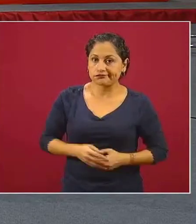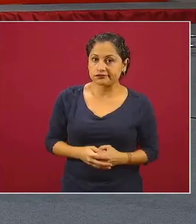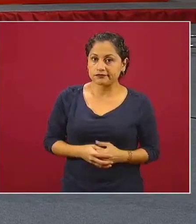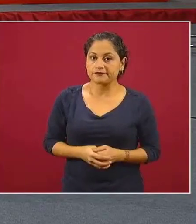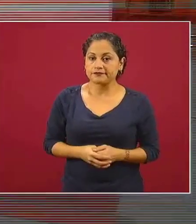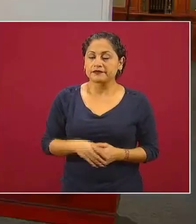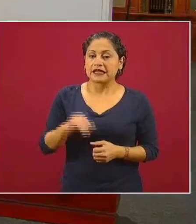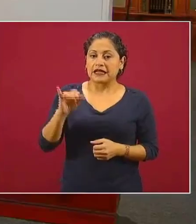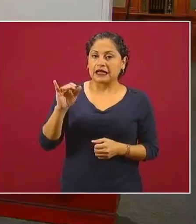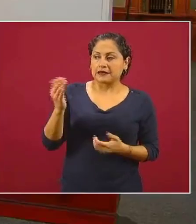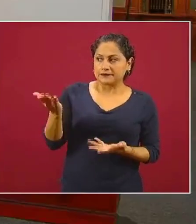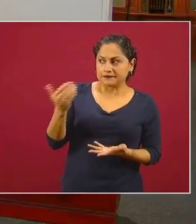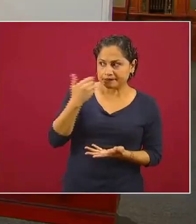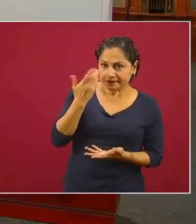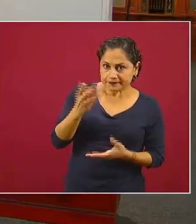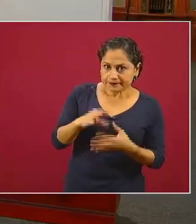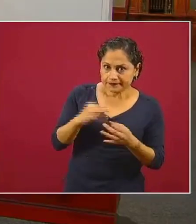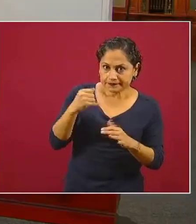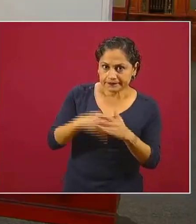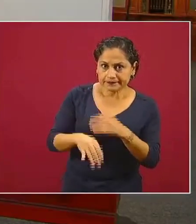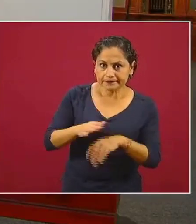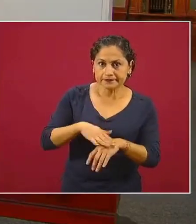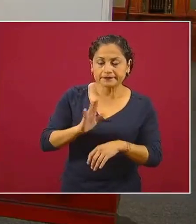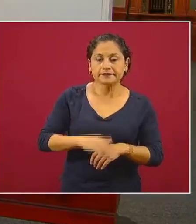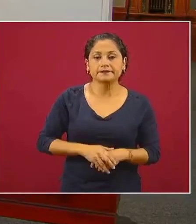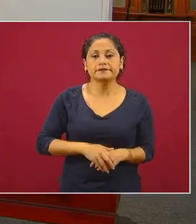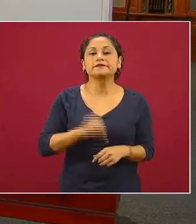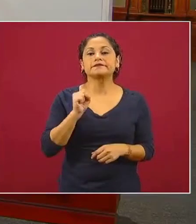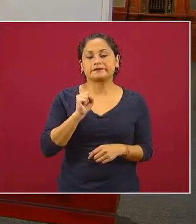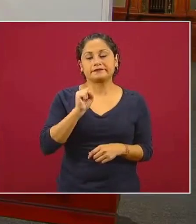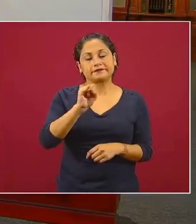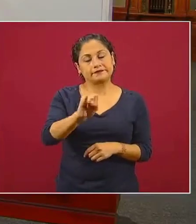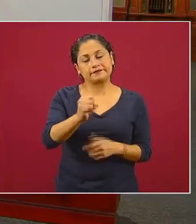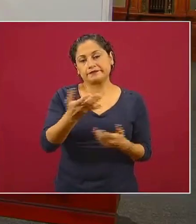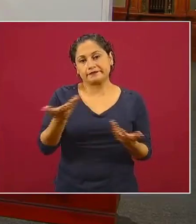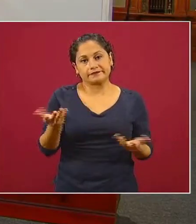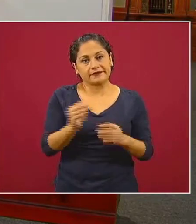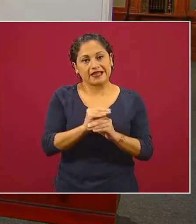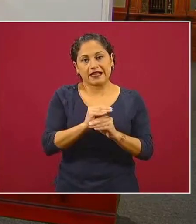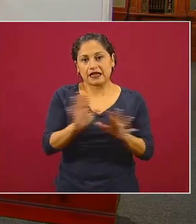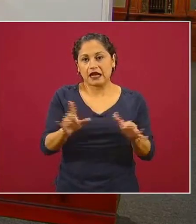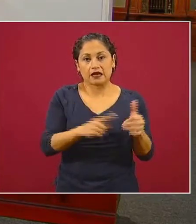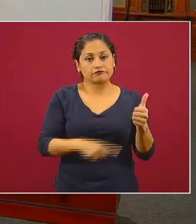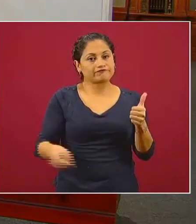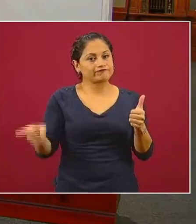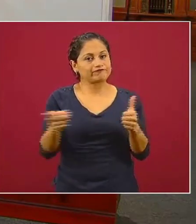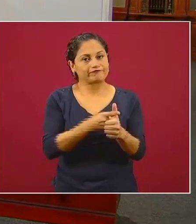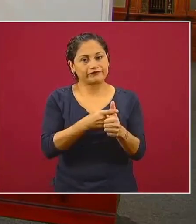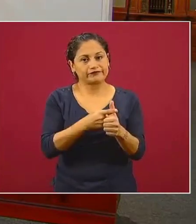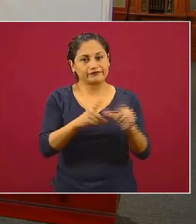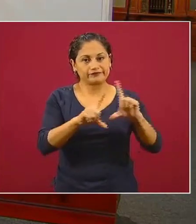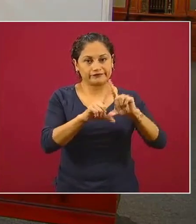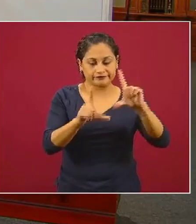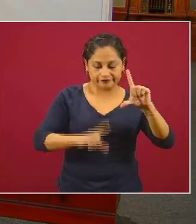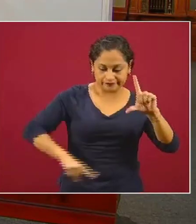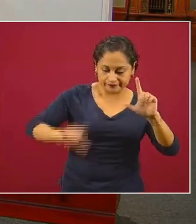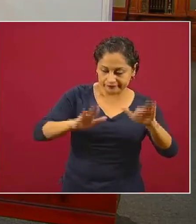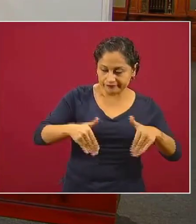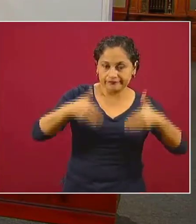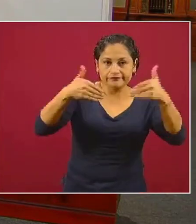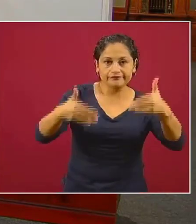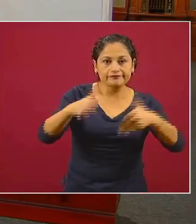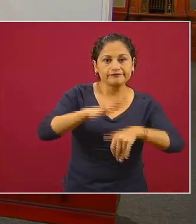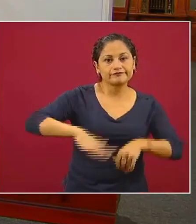Sí, básicamente primero tenemos que acabar con el resto ese